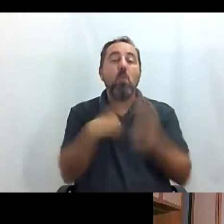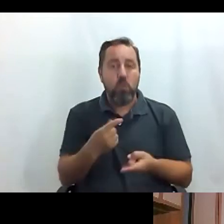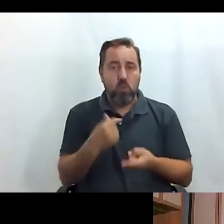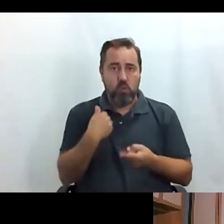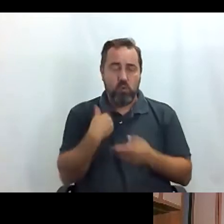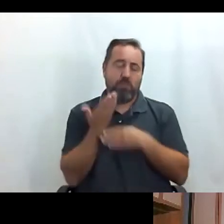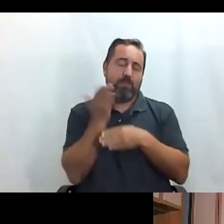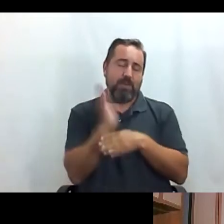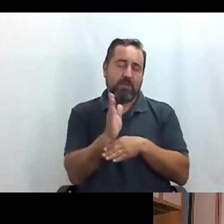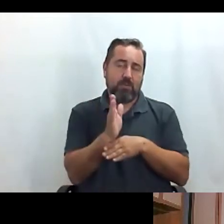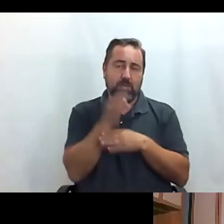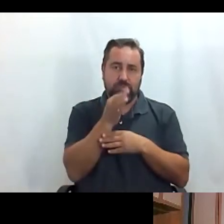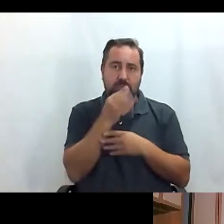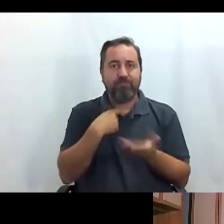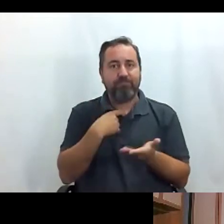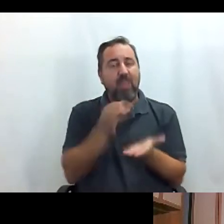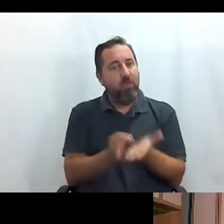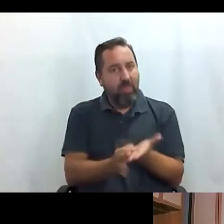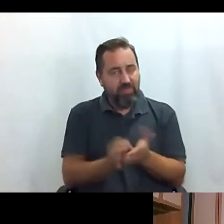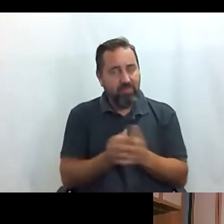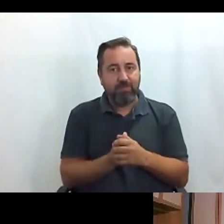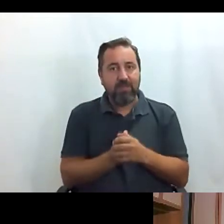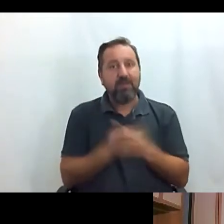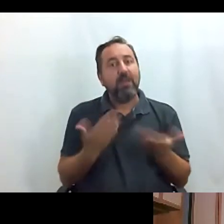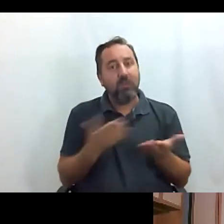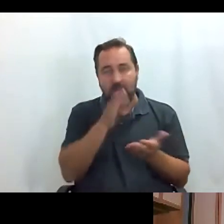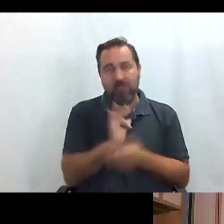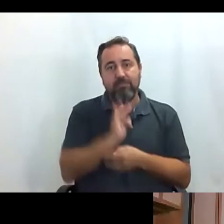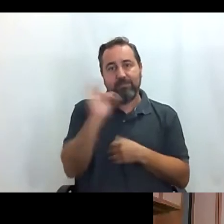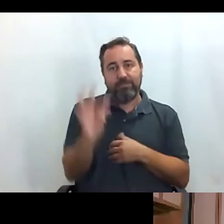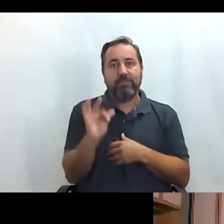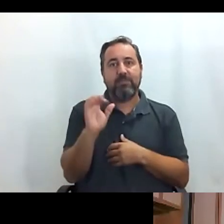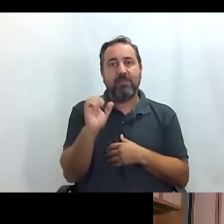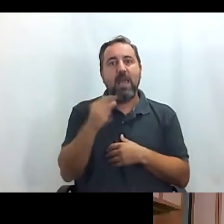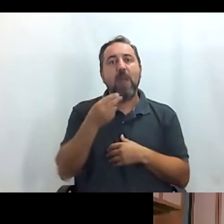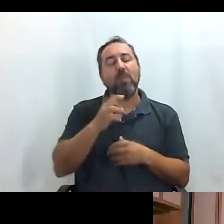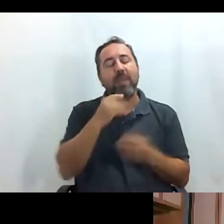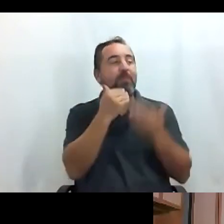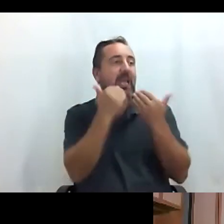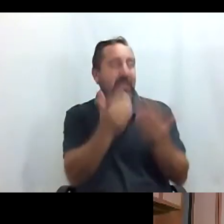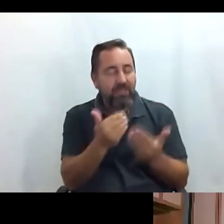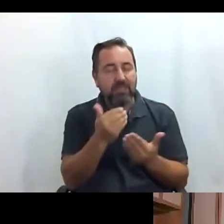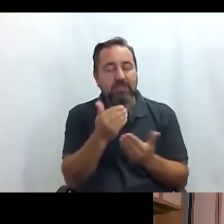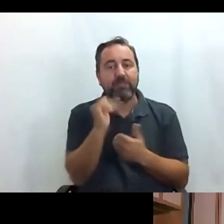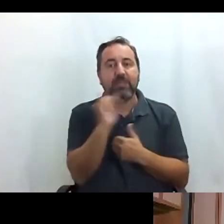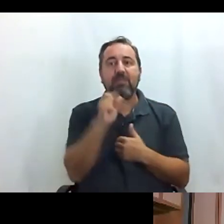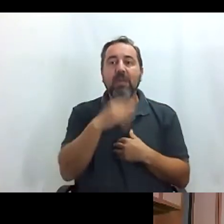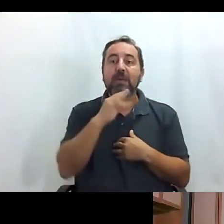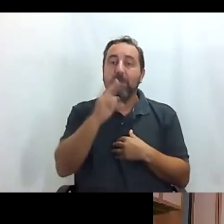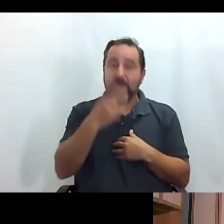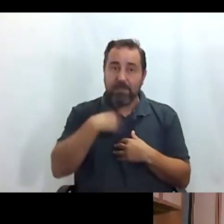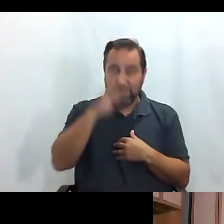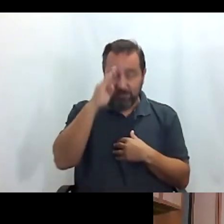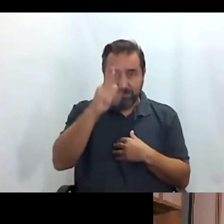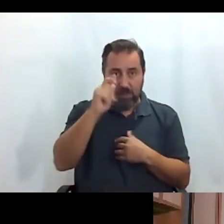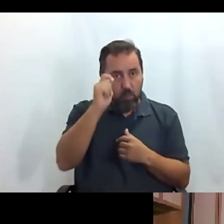presentando la ciudad. Vale, Básica Almudena, te doy paso. Muchas gracias, Iván. Lo primero es saludar a todos los que